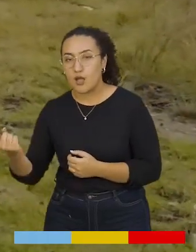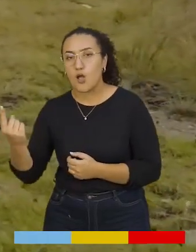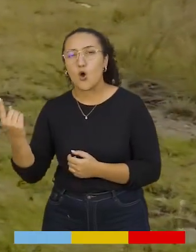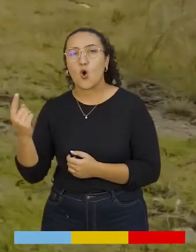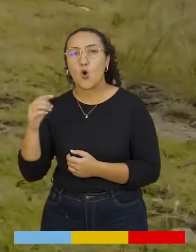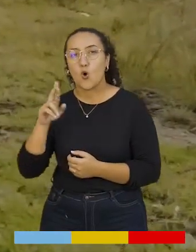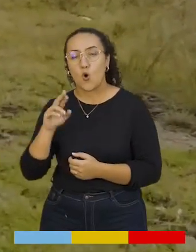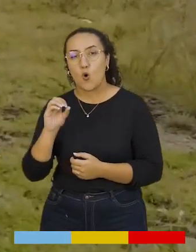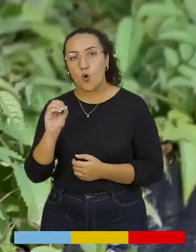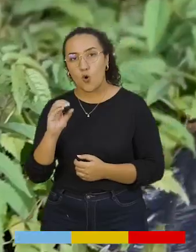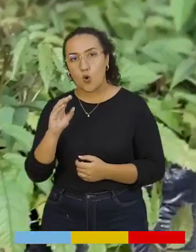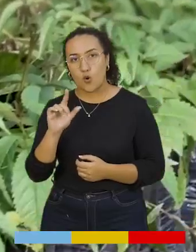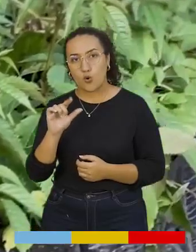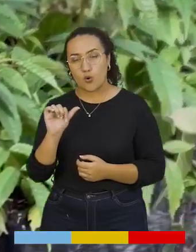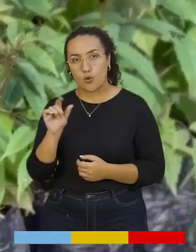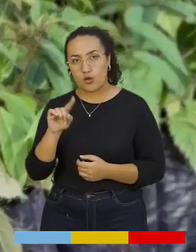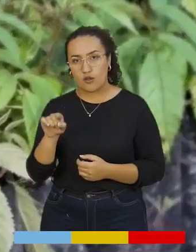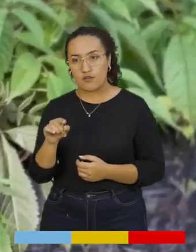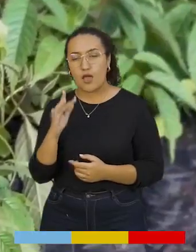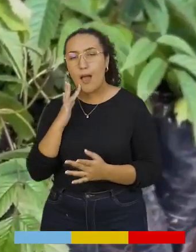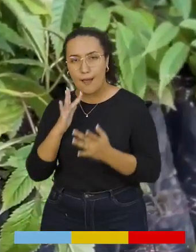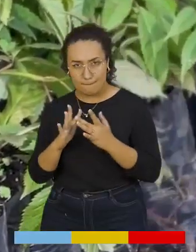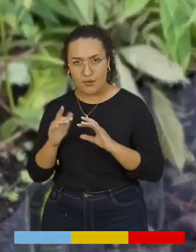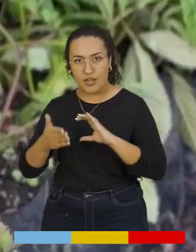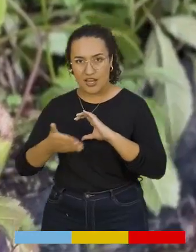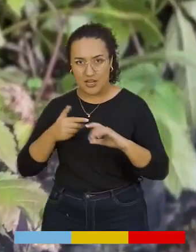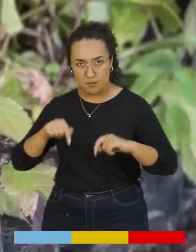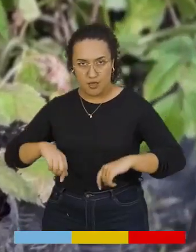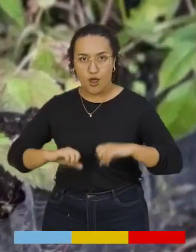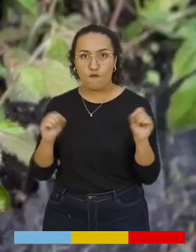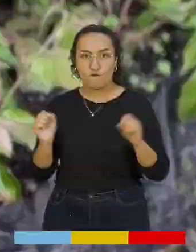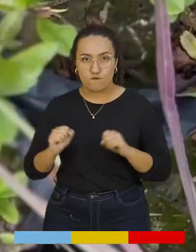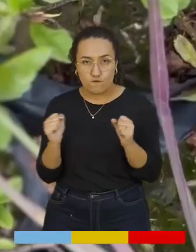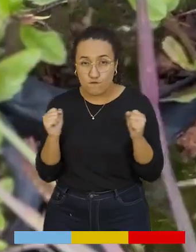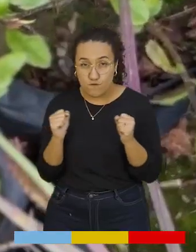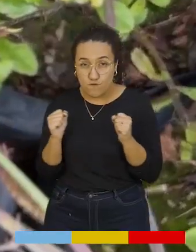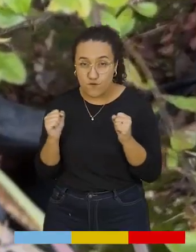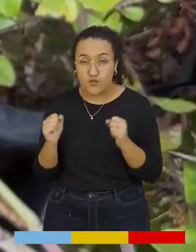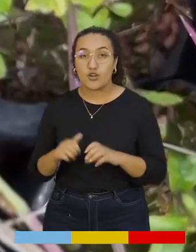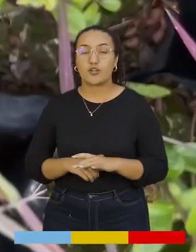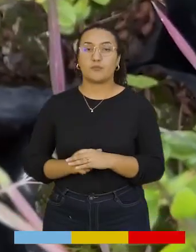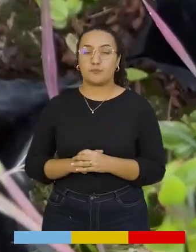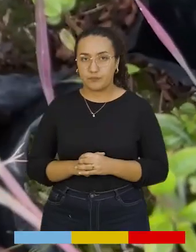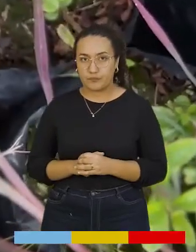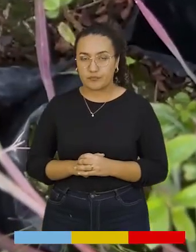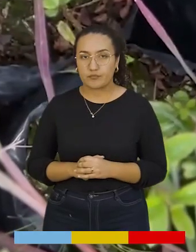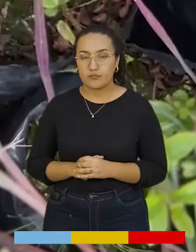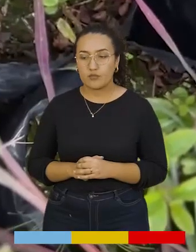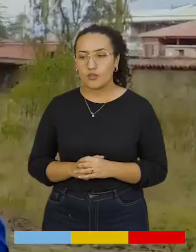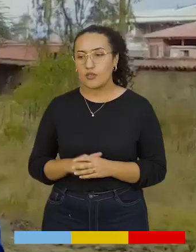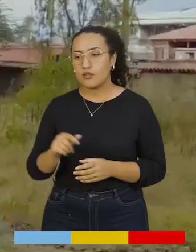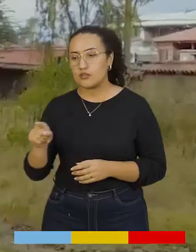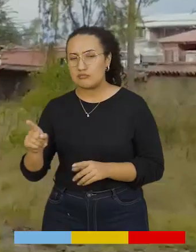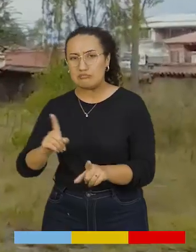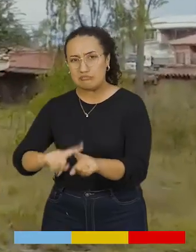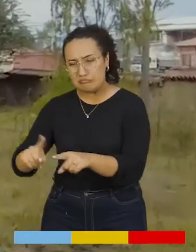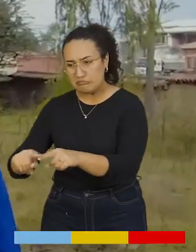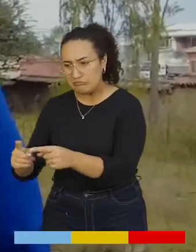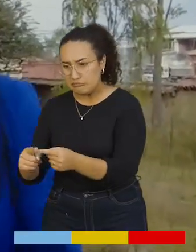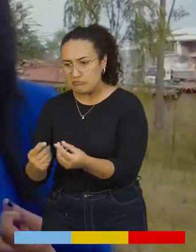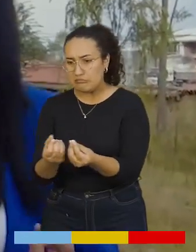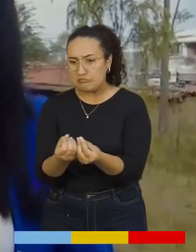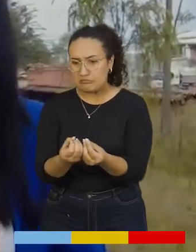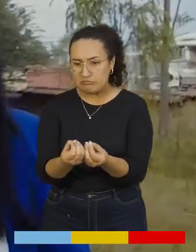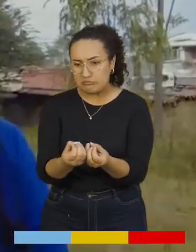obtienen especies dadas a este clima frío. Entonces se tiene robles, se tienen cajetos,